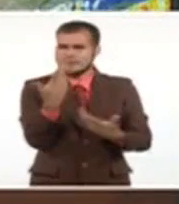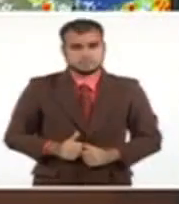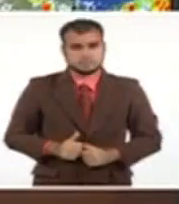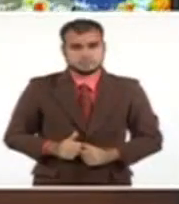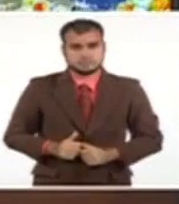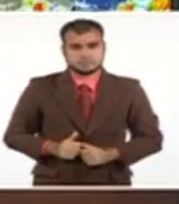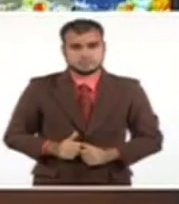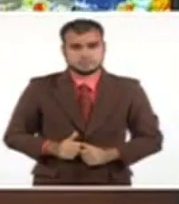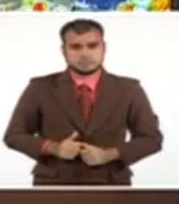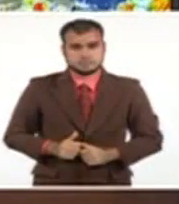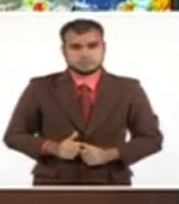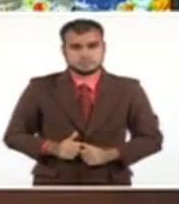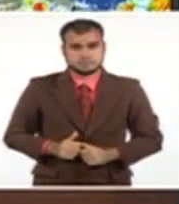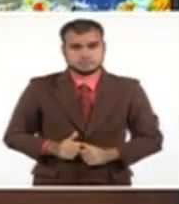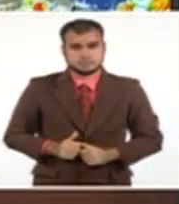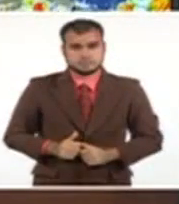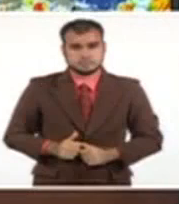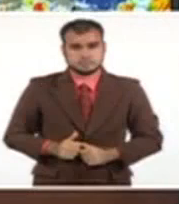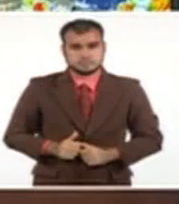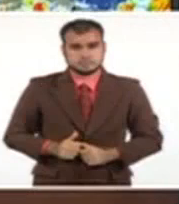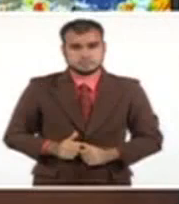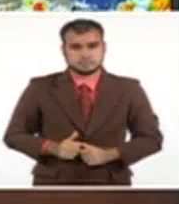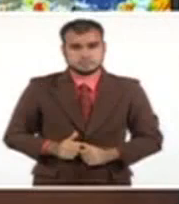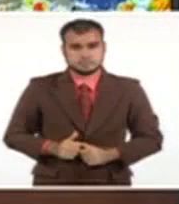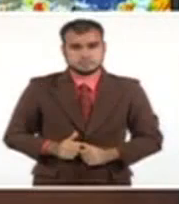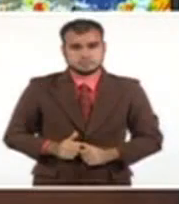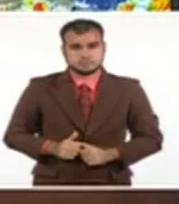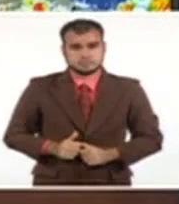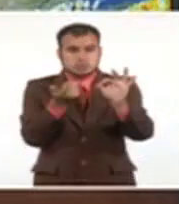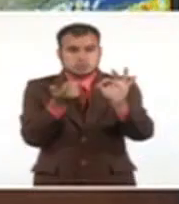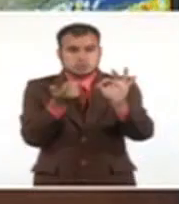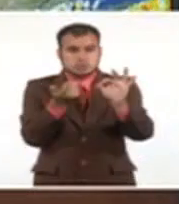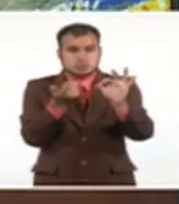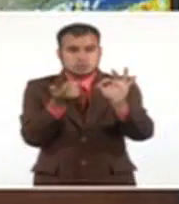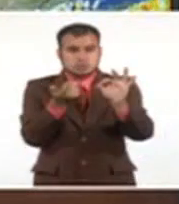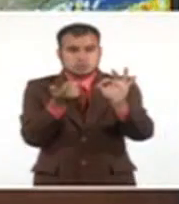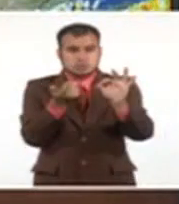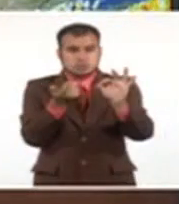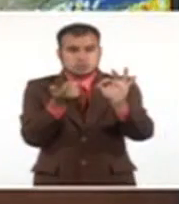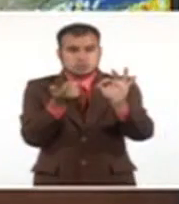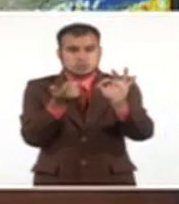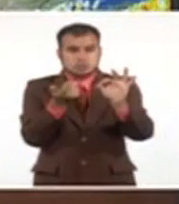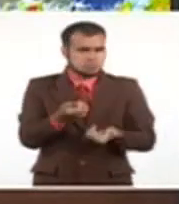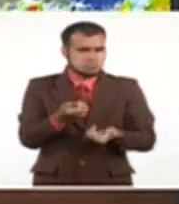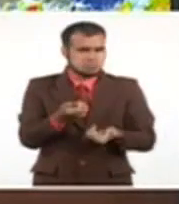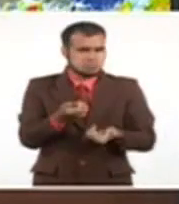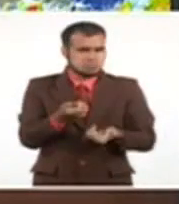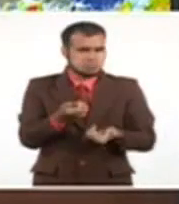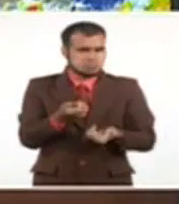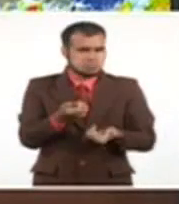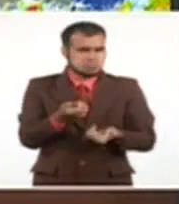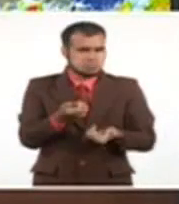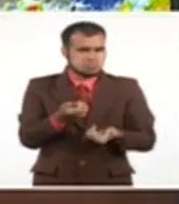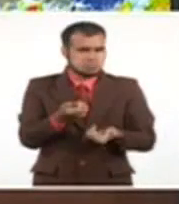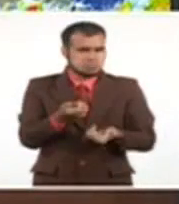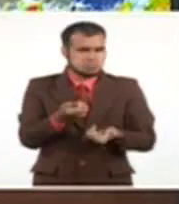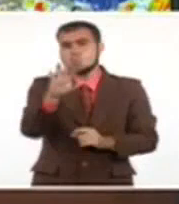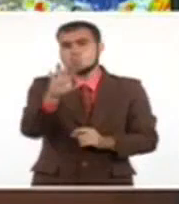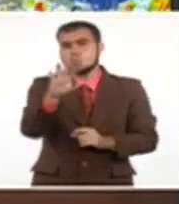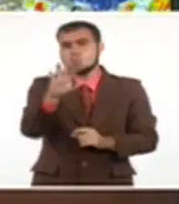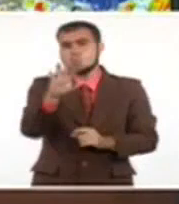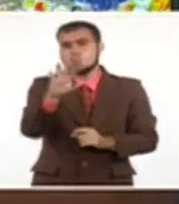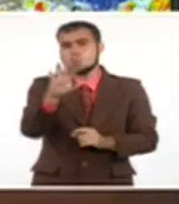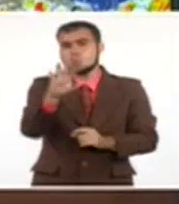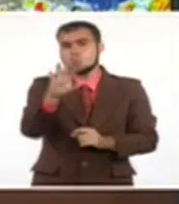ha subido a 1.000 etopascal. Recuerden que ayer tenía a esta hora 140 kilómetros por hora y